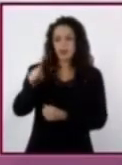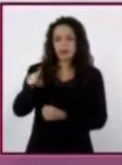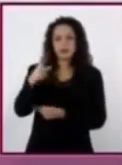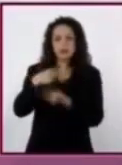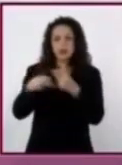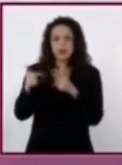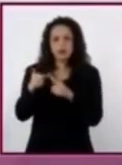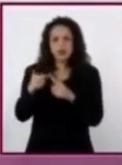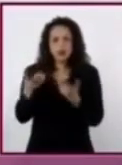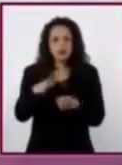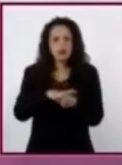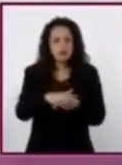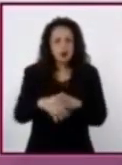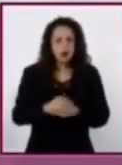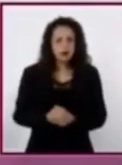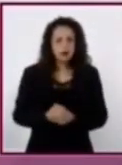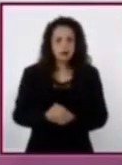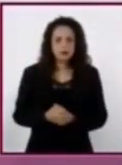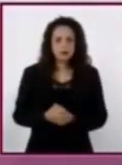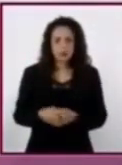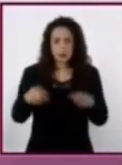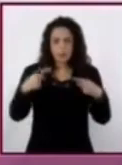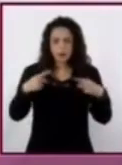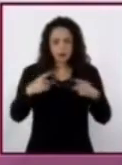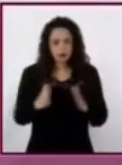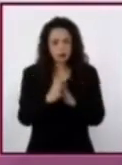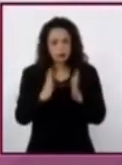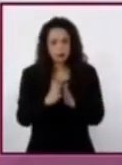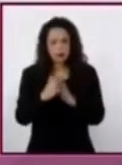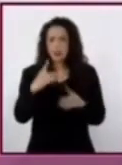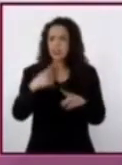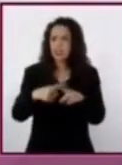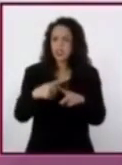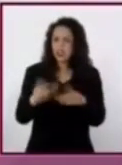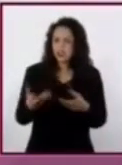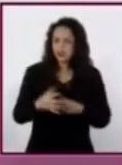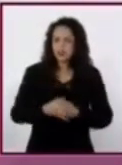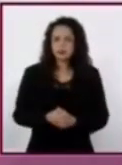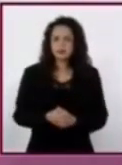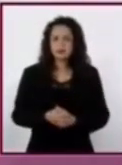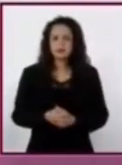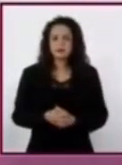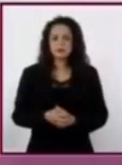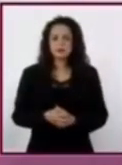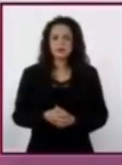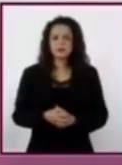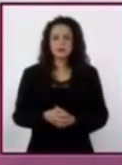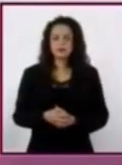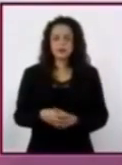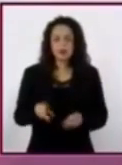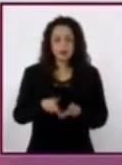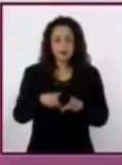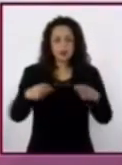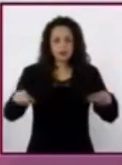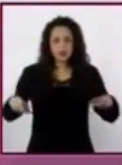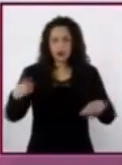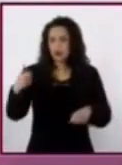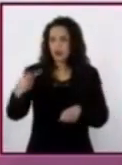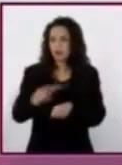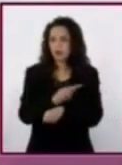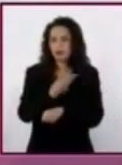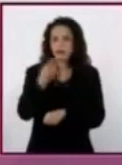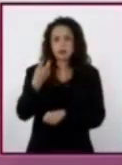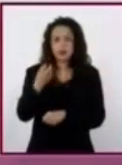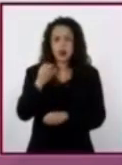¿Qué personajes participaron? ¿Cómo fue el desarrollo de los acontecimientos